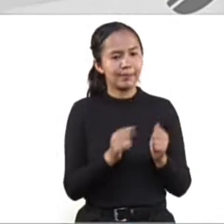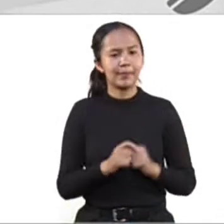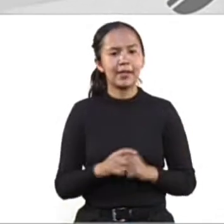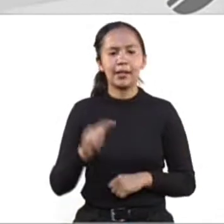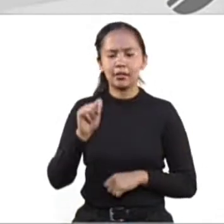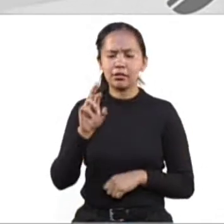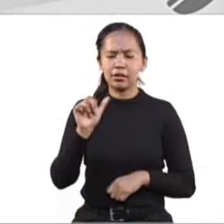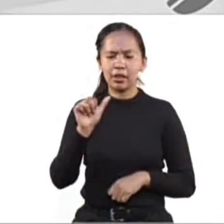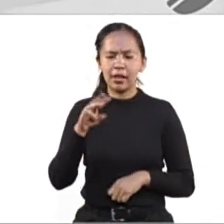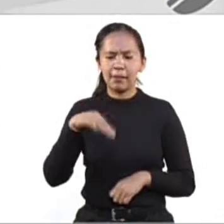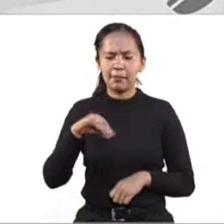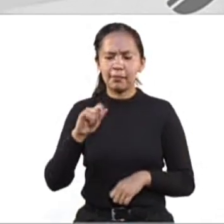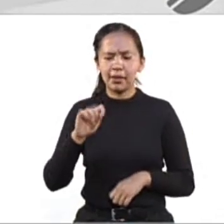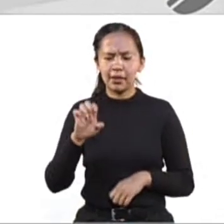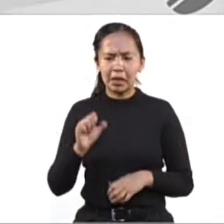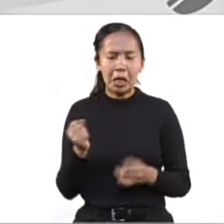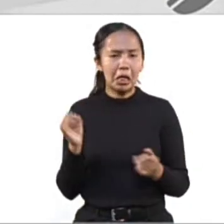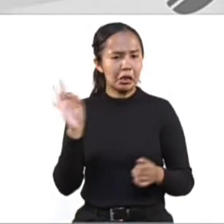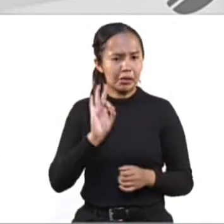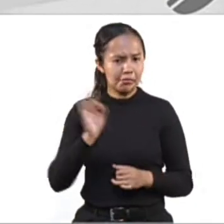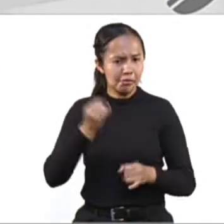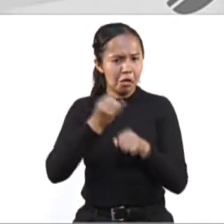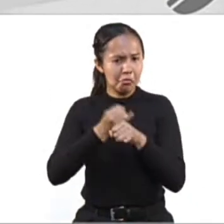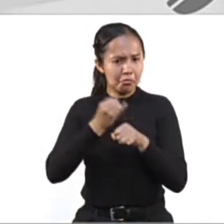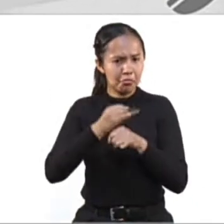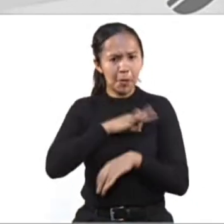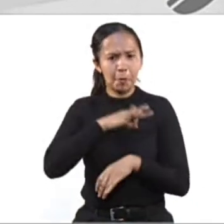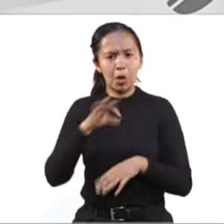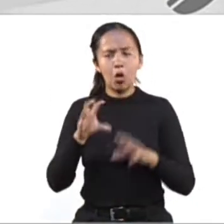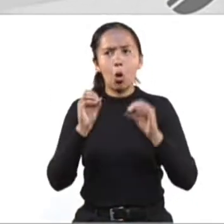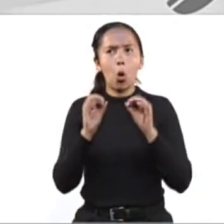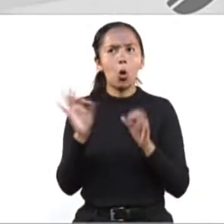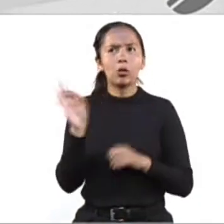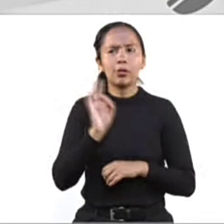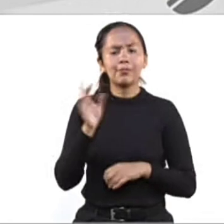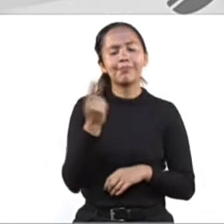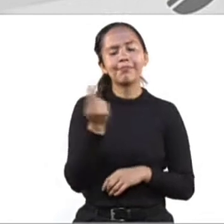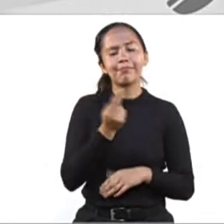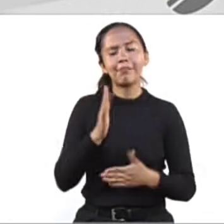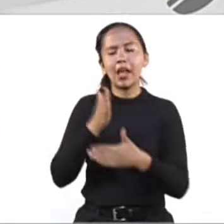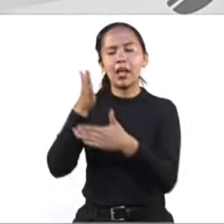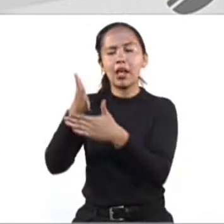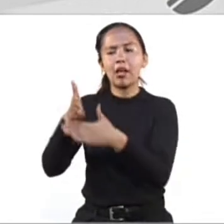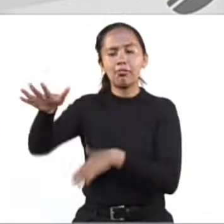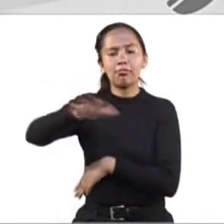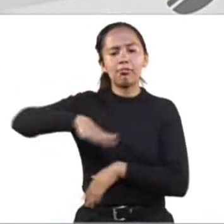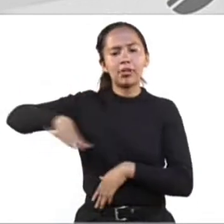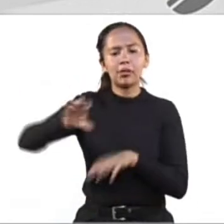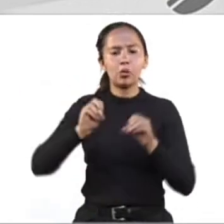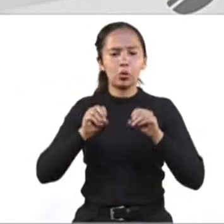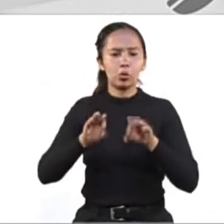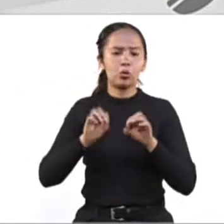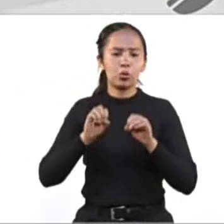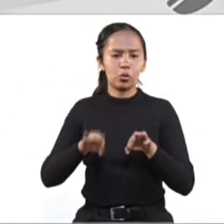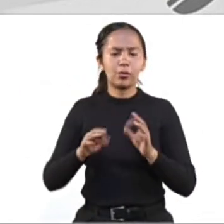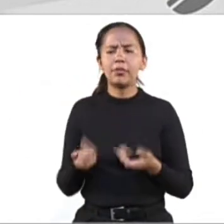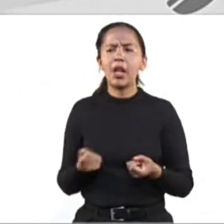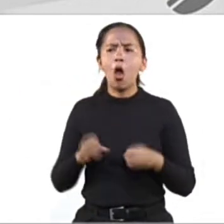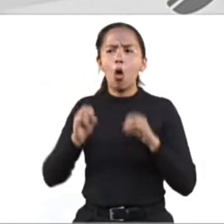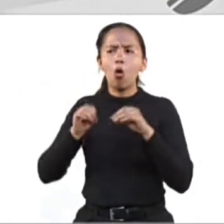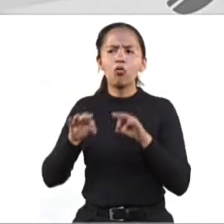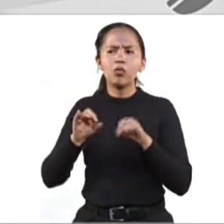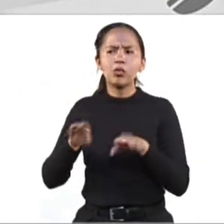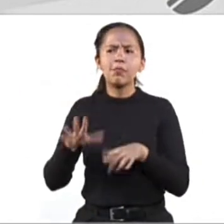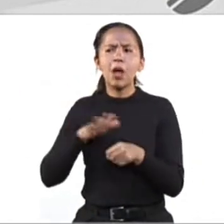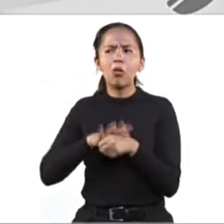está disponible en línea, de forma digital, o si tiene que acudir presencialmente a una oficina, a qué oficina, dónde